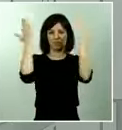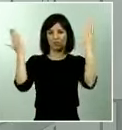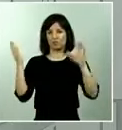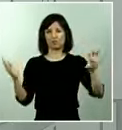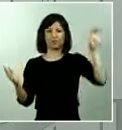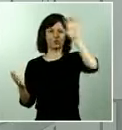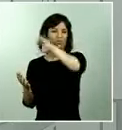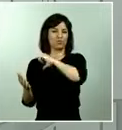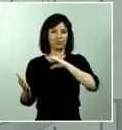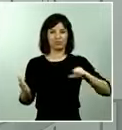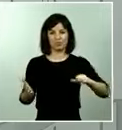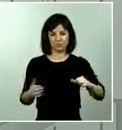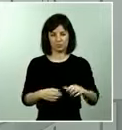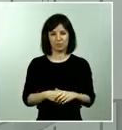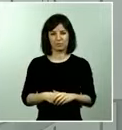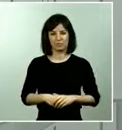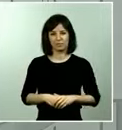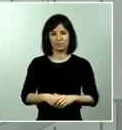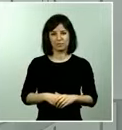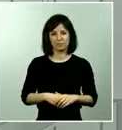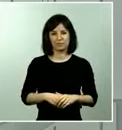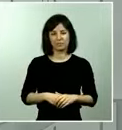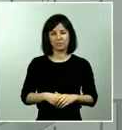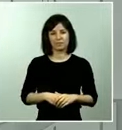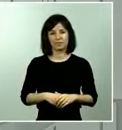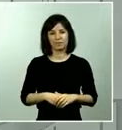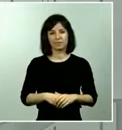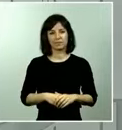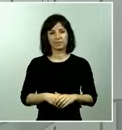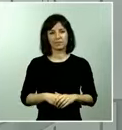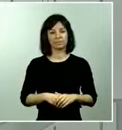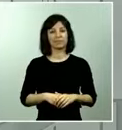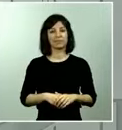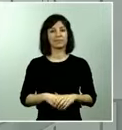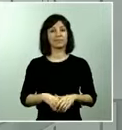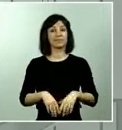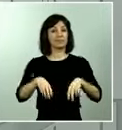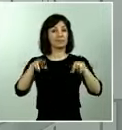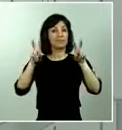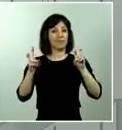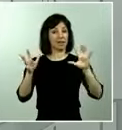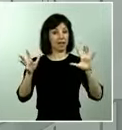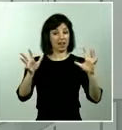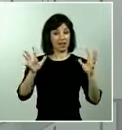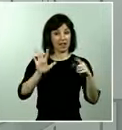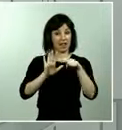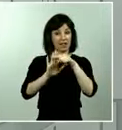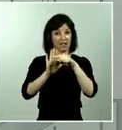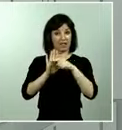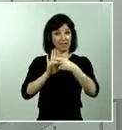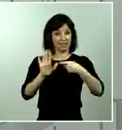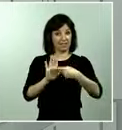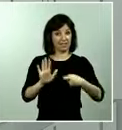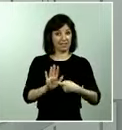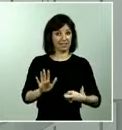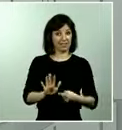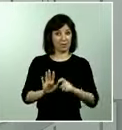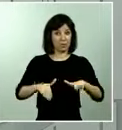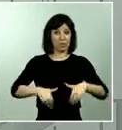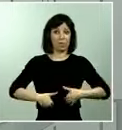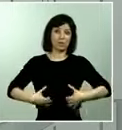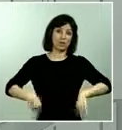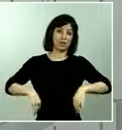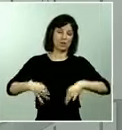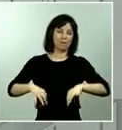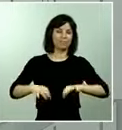de los españoles en materia en cambio de transición y desescalado es verdad que tal como también apuntó el presidente del gobierno